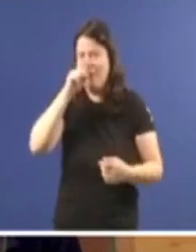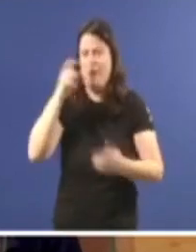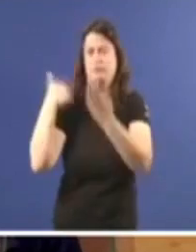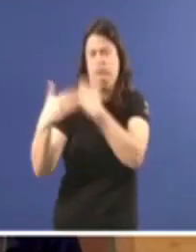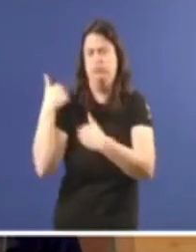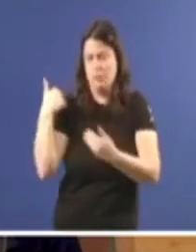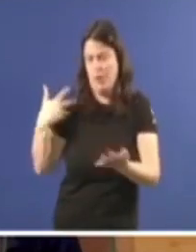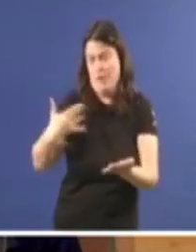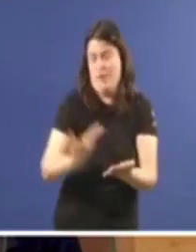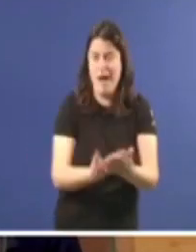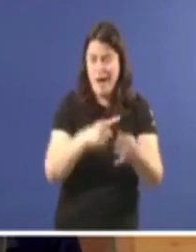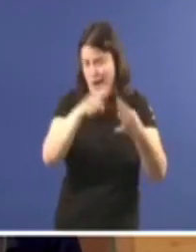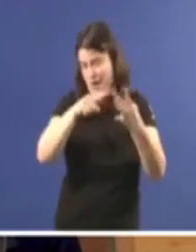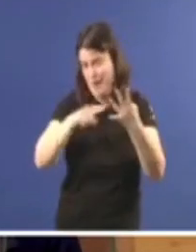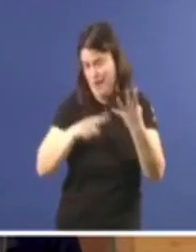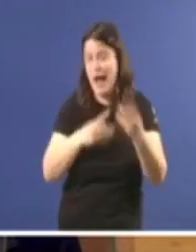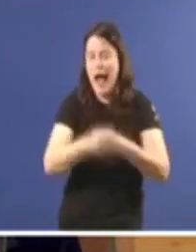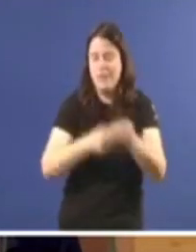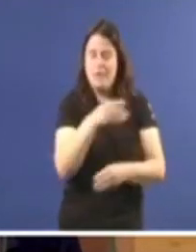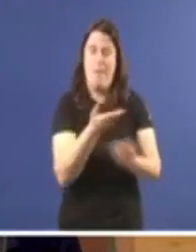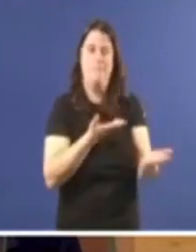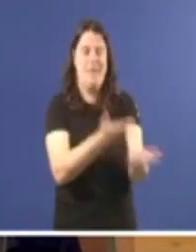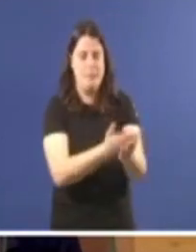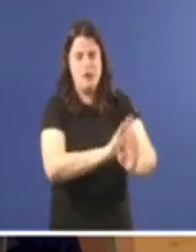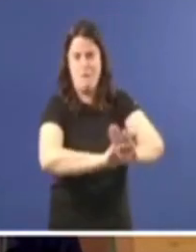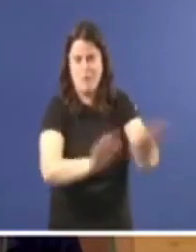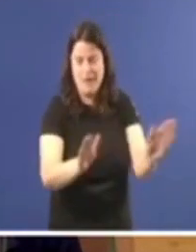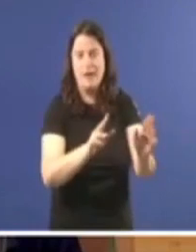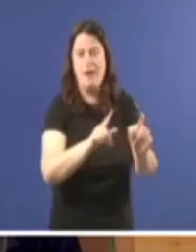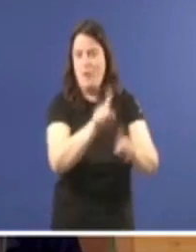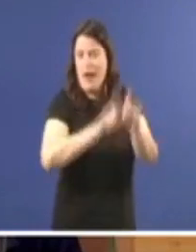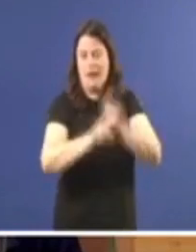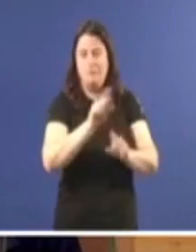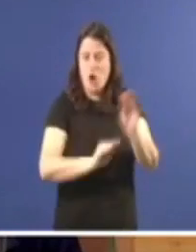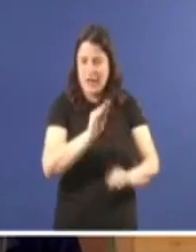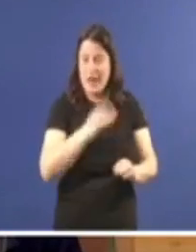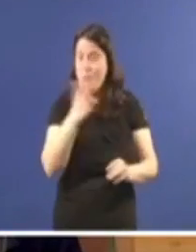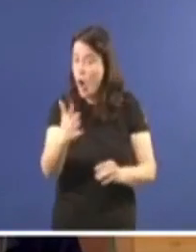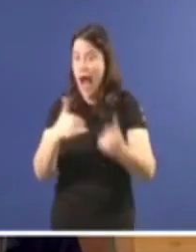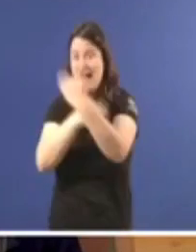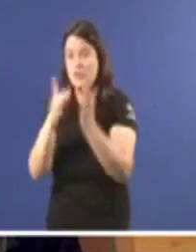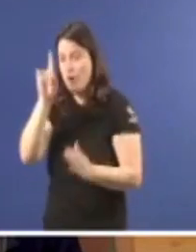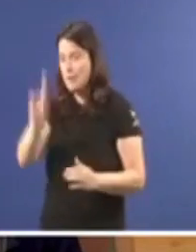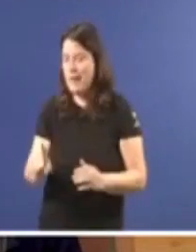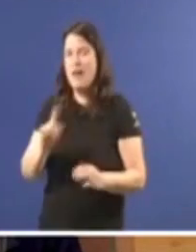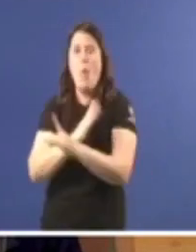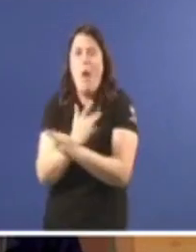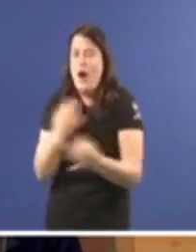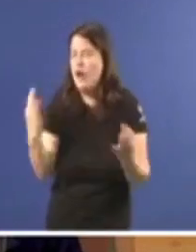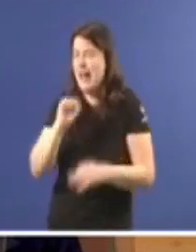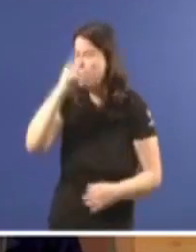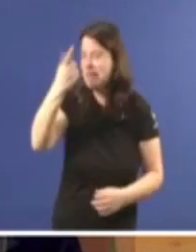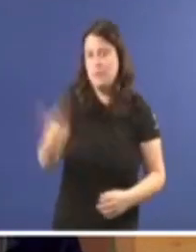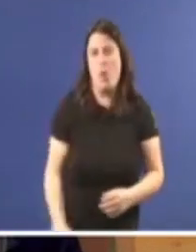Feijó. E o que lle pedimos é que rectifique que deixe de liquidar a atención primaria porque o que está en xogo é o máis importante que temos